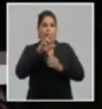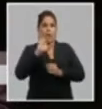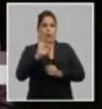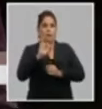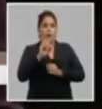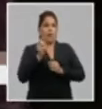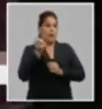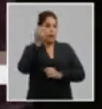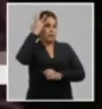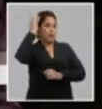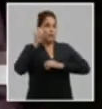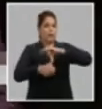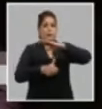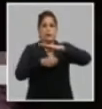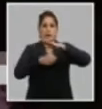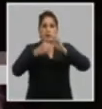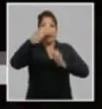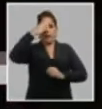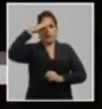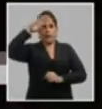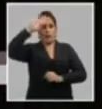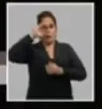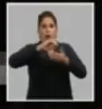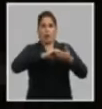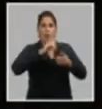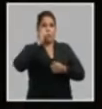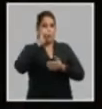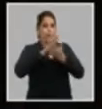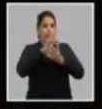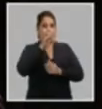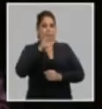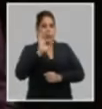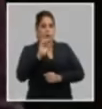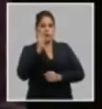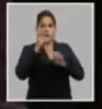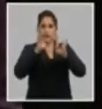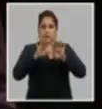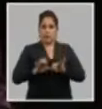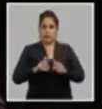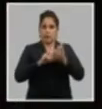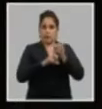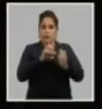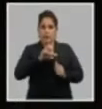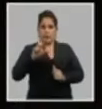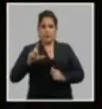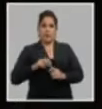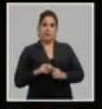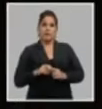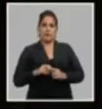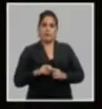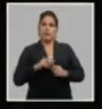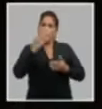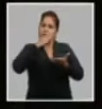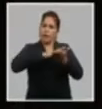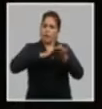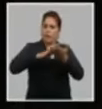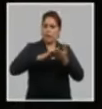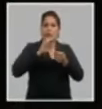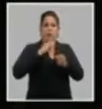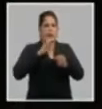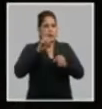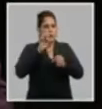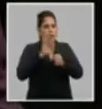el Bermúdez presidente de la república compañero José Ramón Machado Ventura segundo secretario del comité central del partido permiso para comenzar.